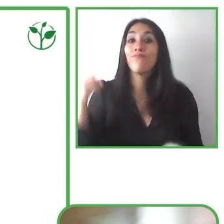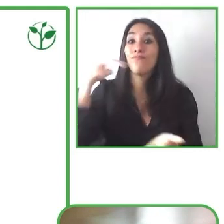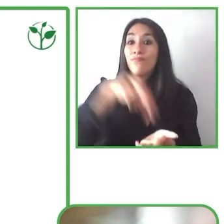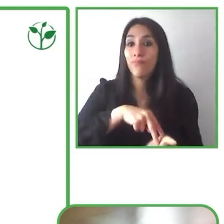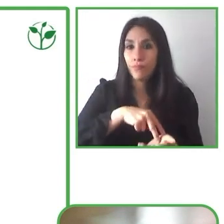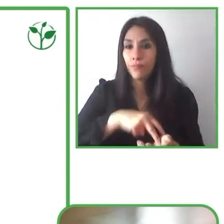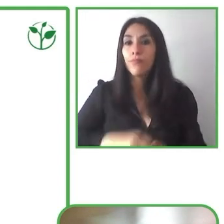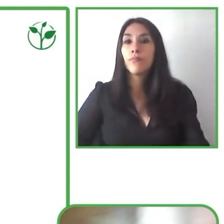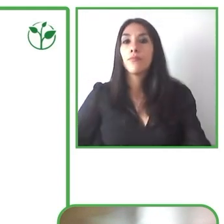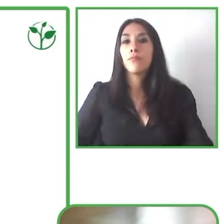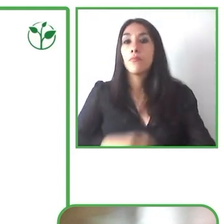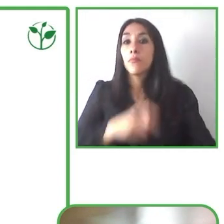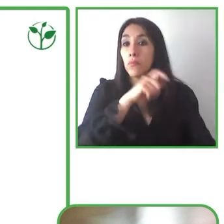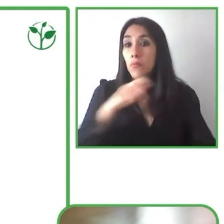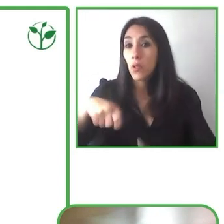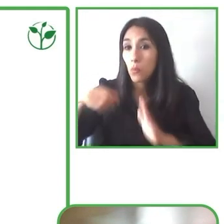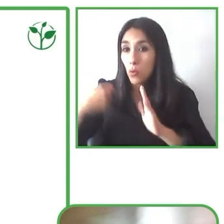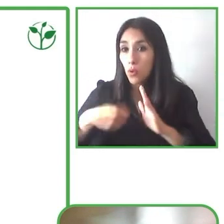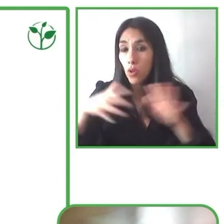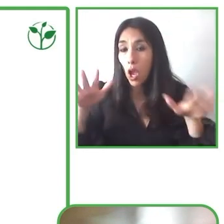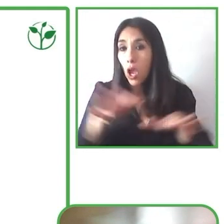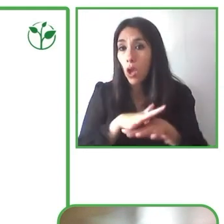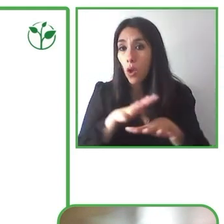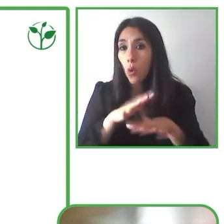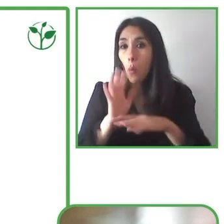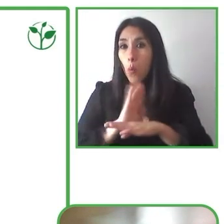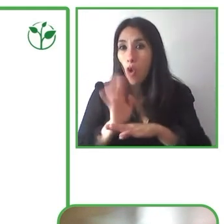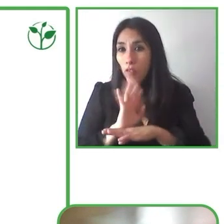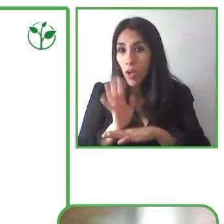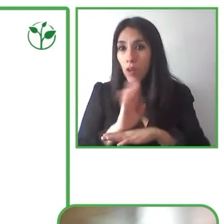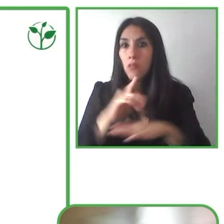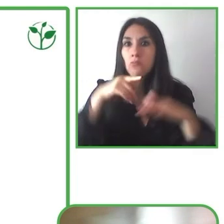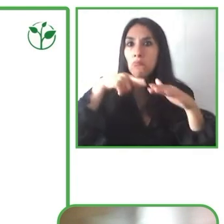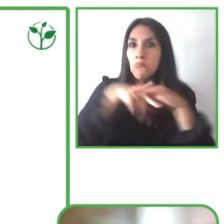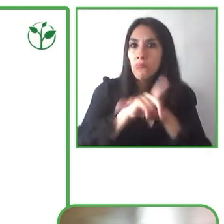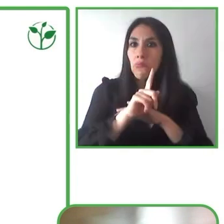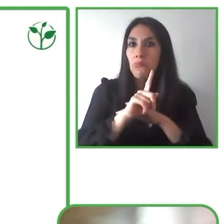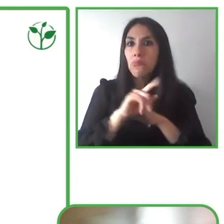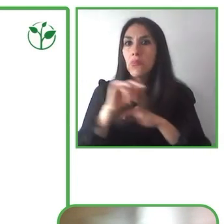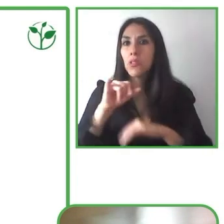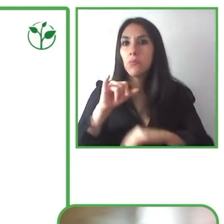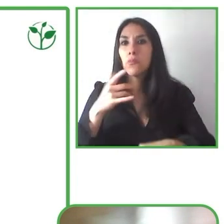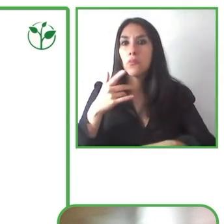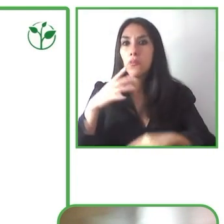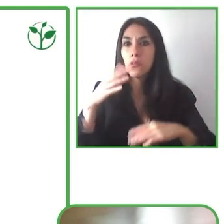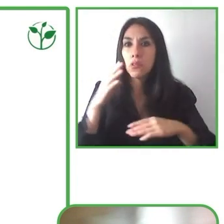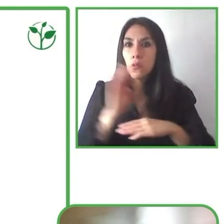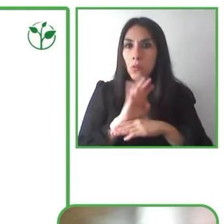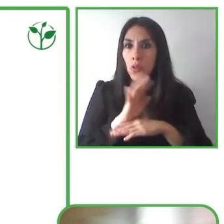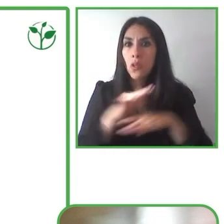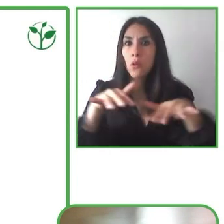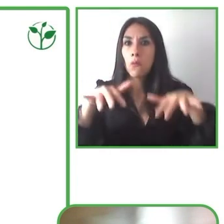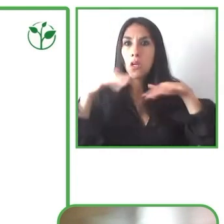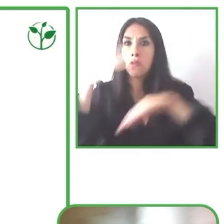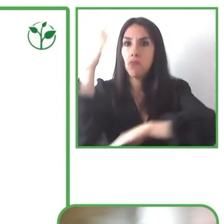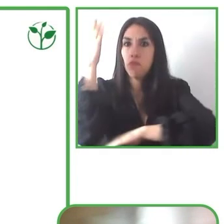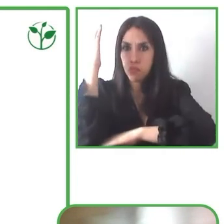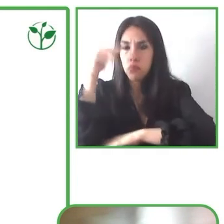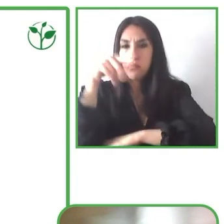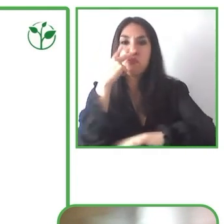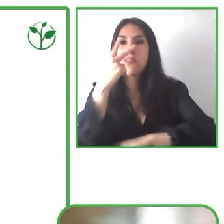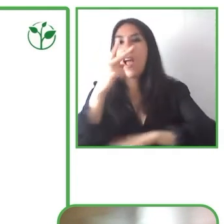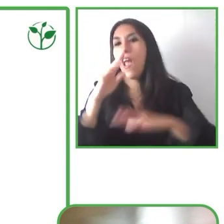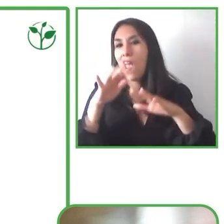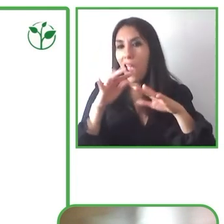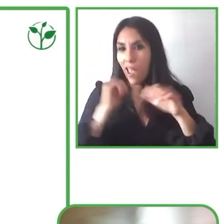accesible, además de que el cine lo sea físicamente, nos valdremos de la aplicación Audesk Mobile, la cual permite a los usuarios con